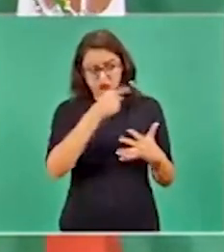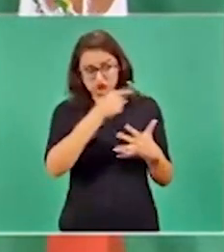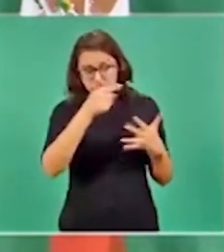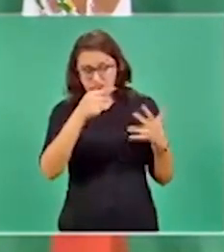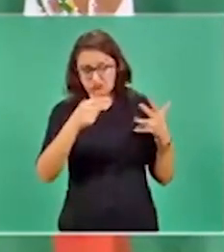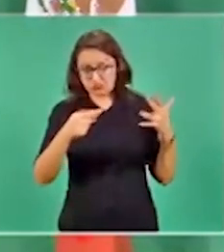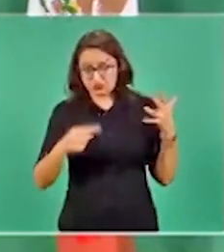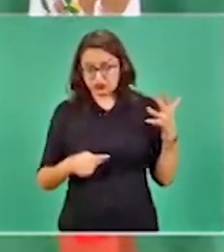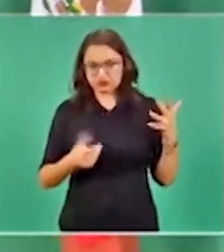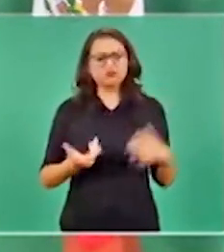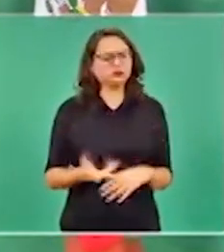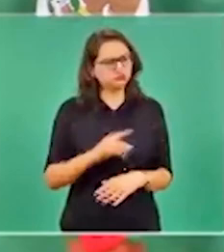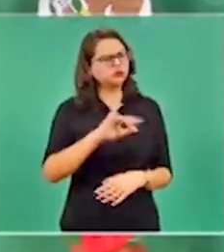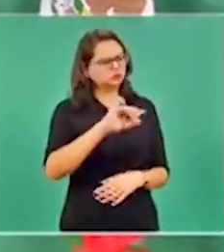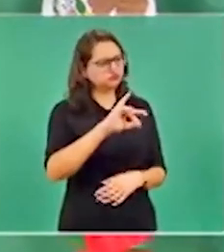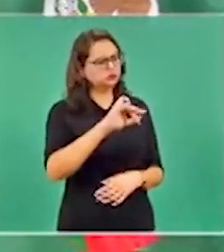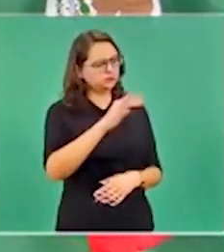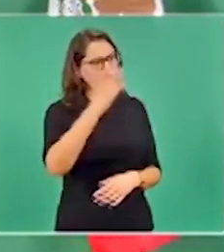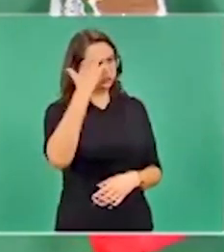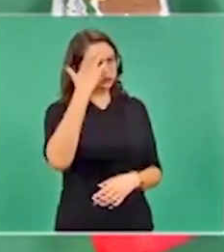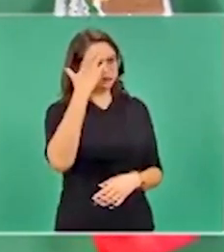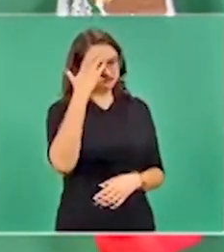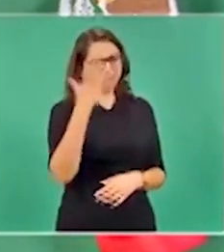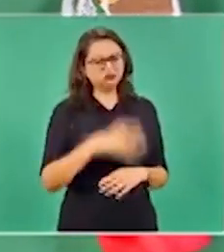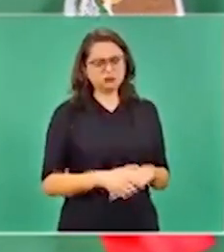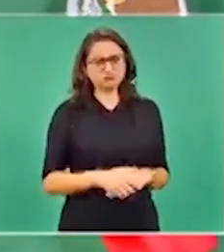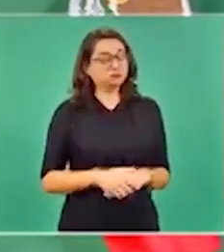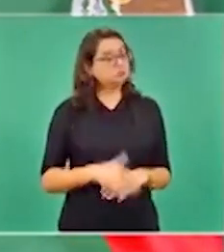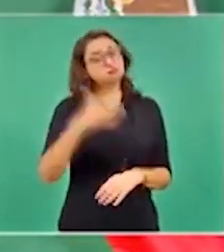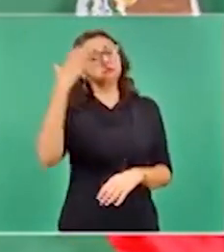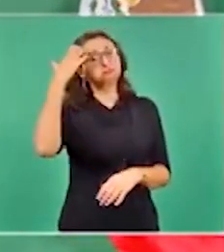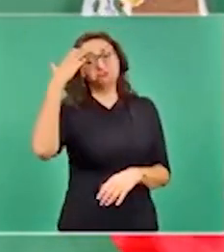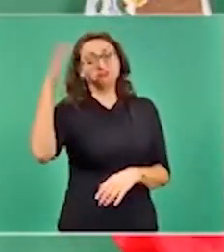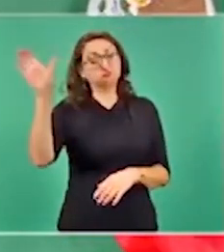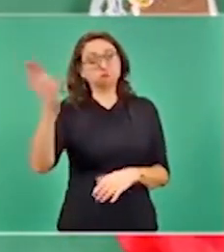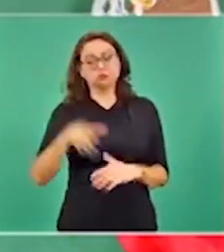¿Qué dicen? dicen sí o no?